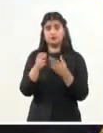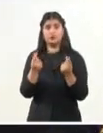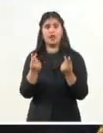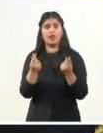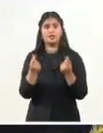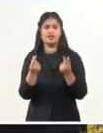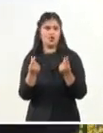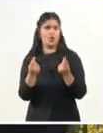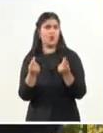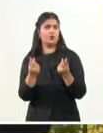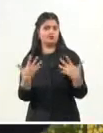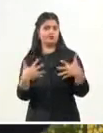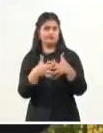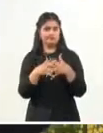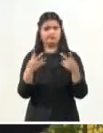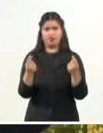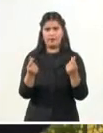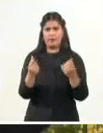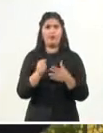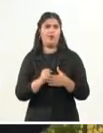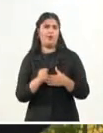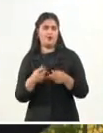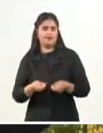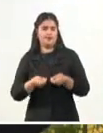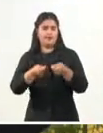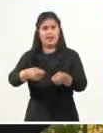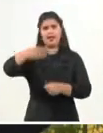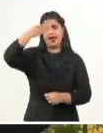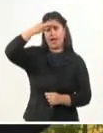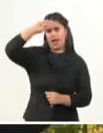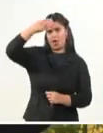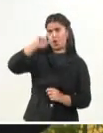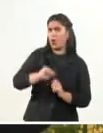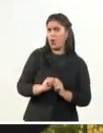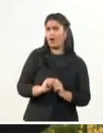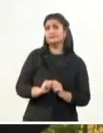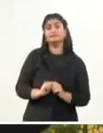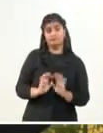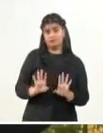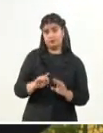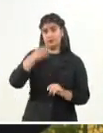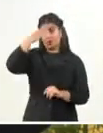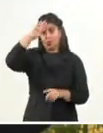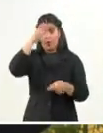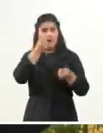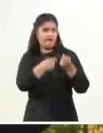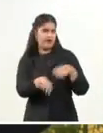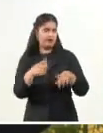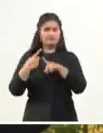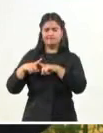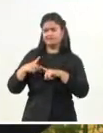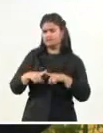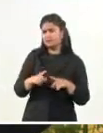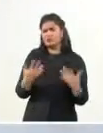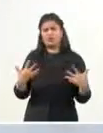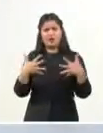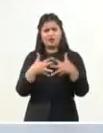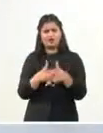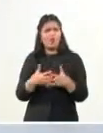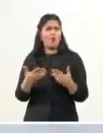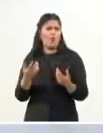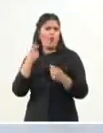mercancías, con su acompañamiento jurídico, con el mercado financiero, con el transporte,